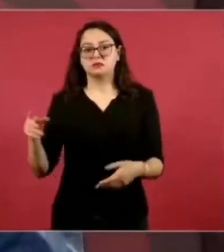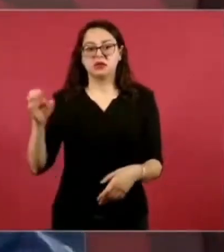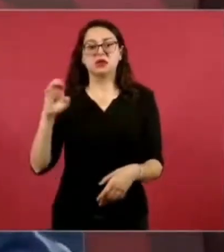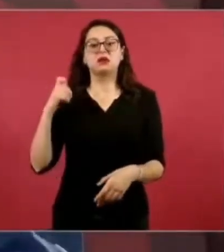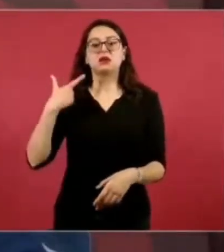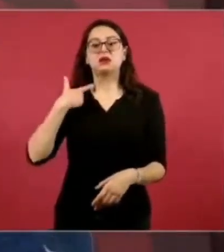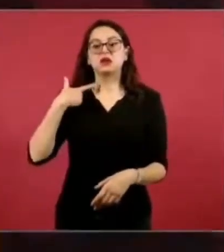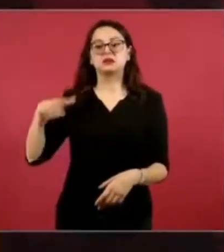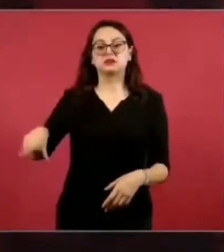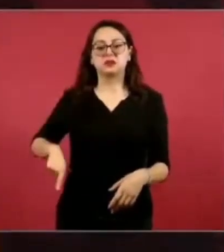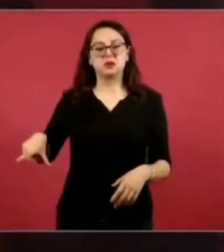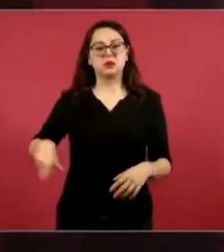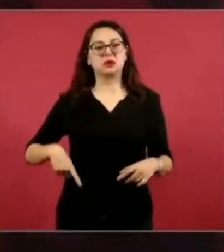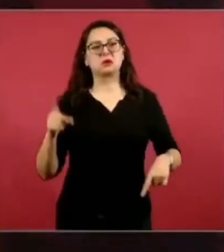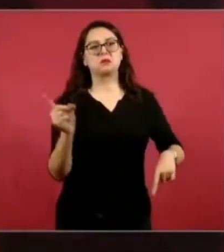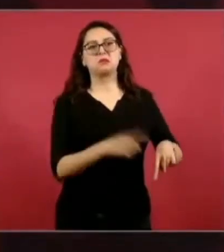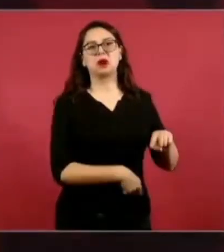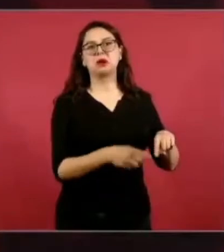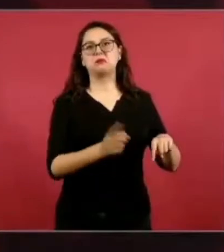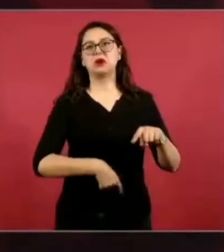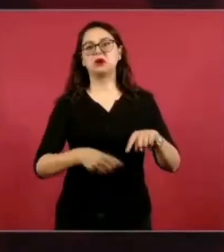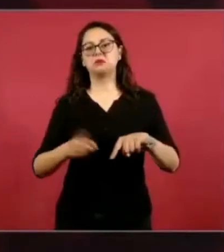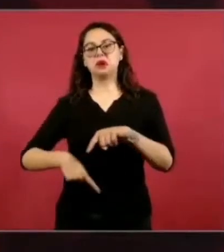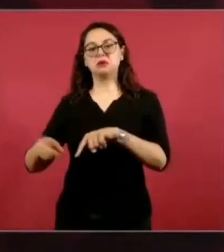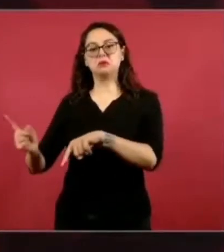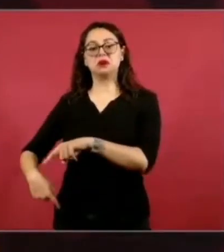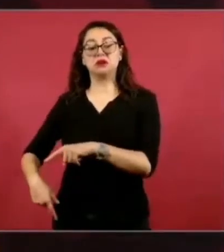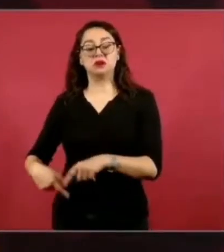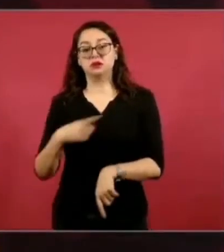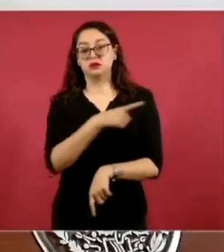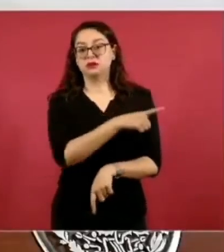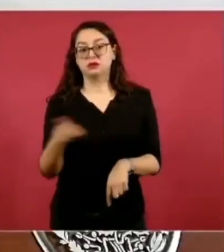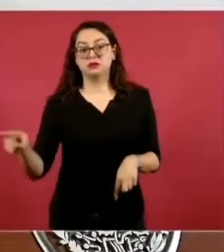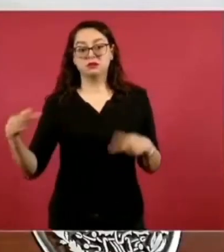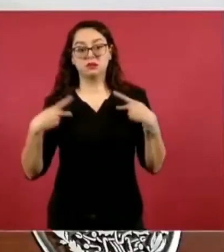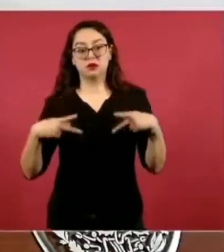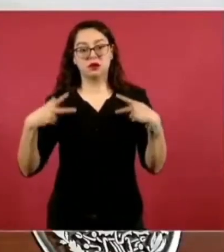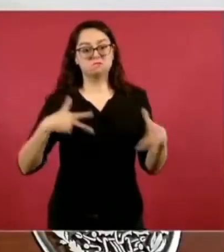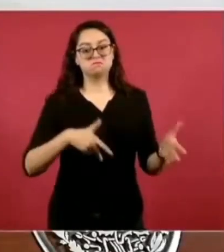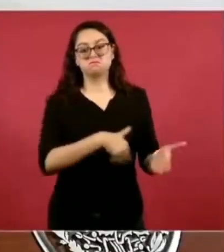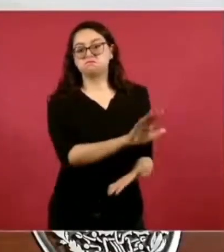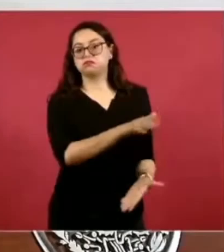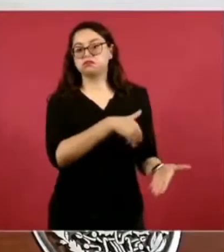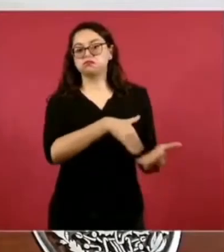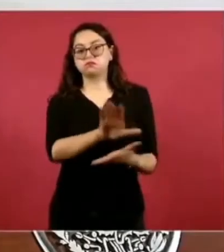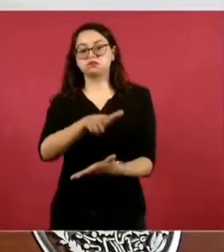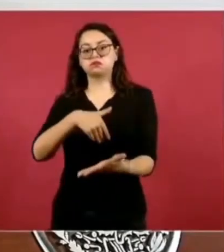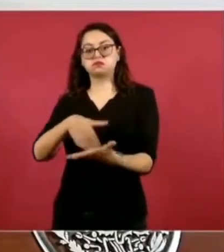en aduanas, en todos lados?